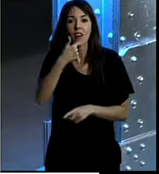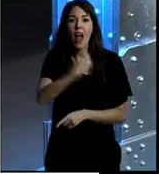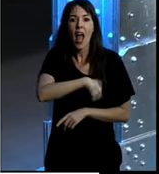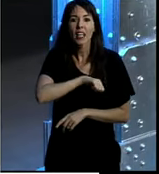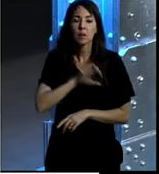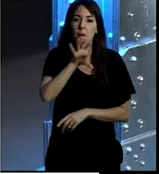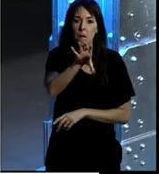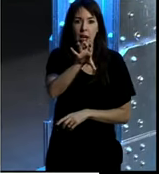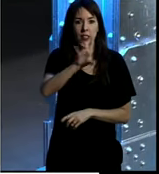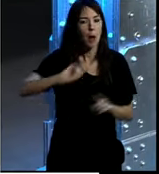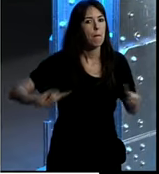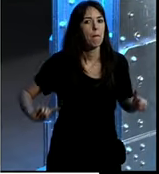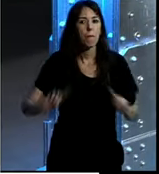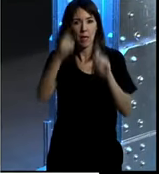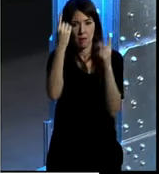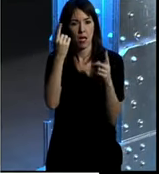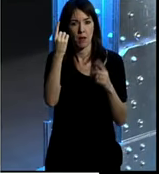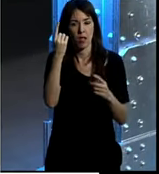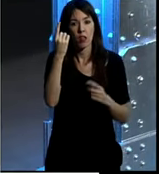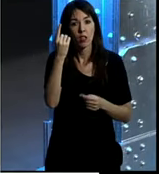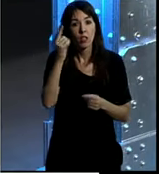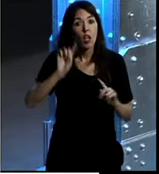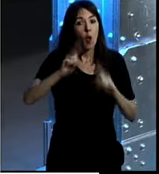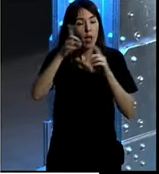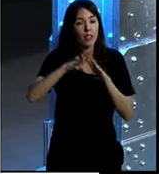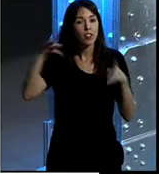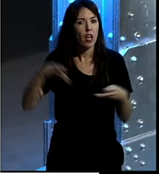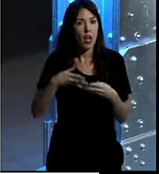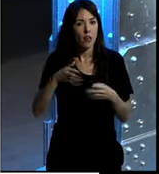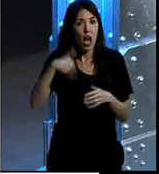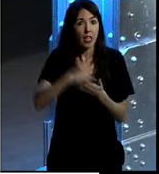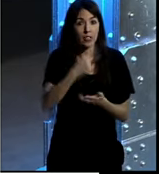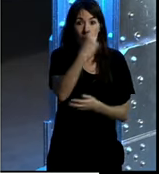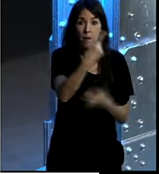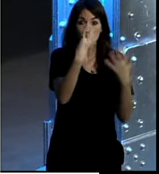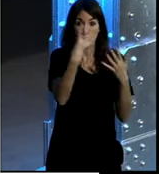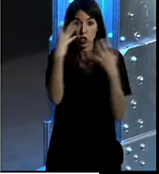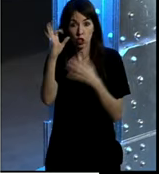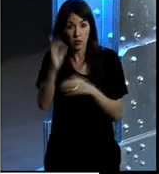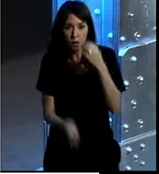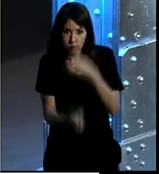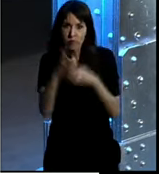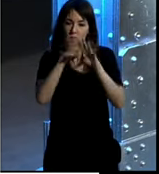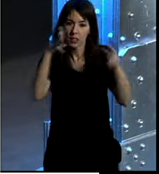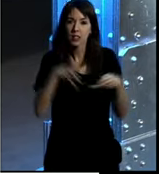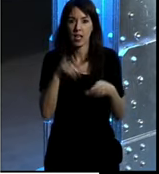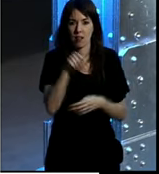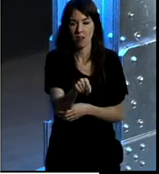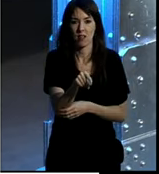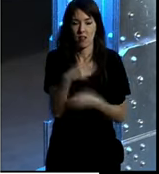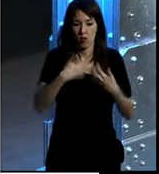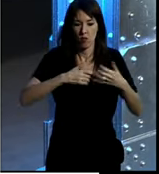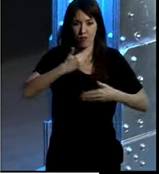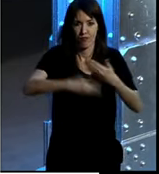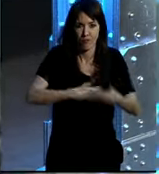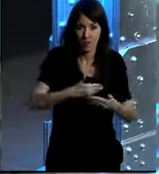en España la primera vez que se... bueno, Internet no funciona hasta el año 1990, es donde surge, donde se